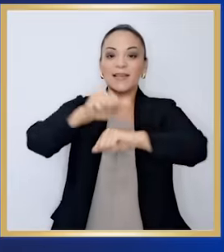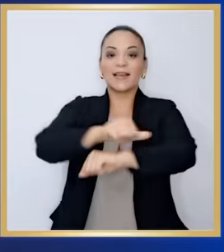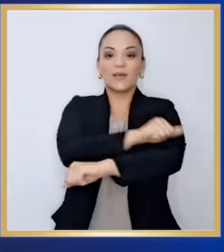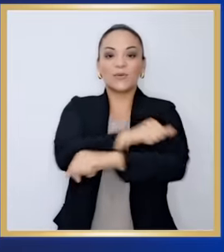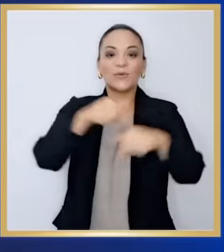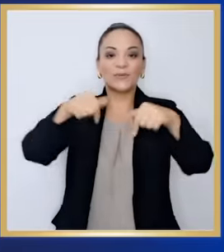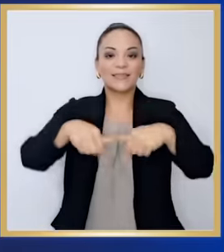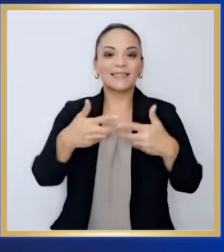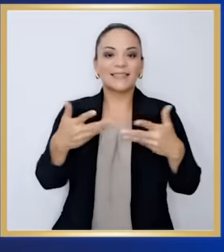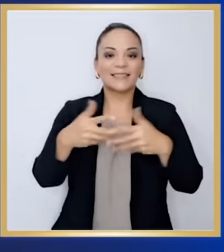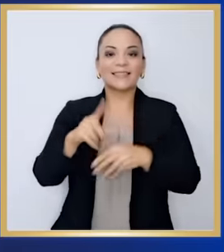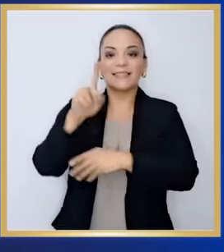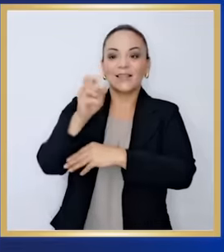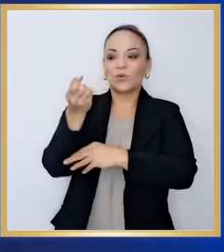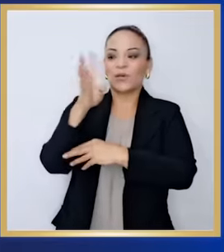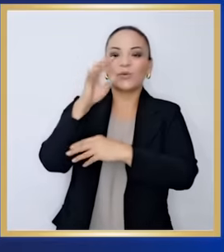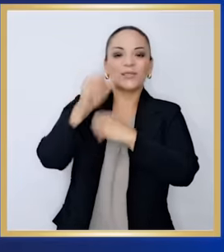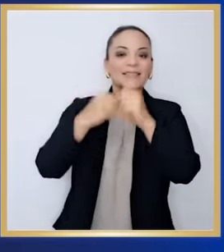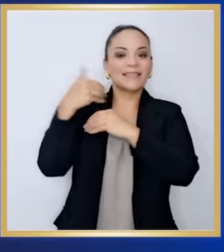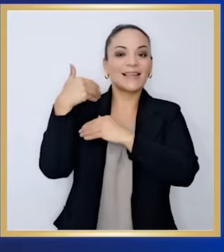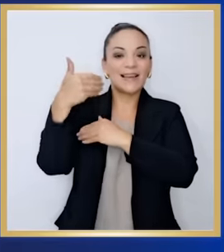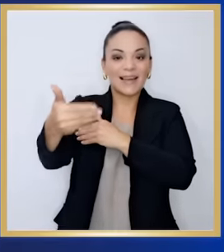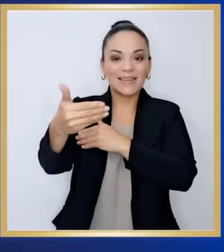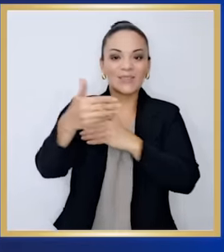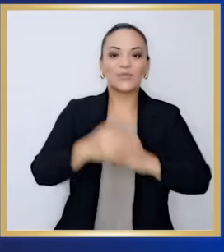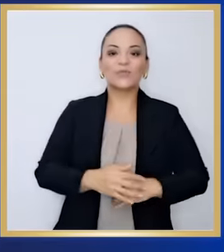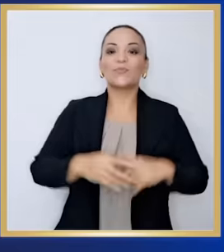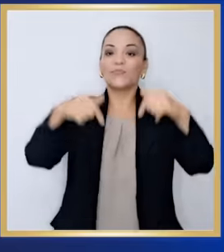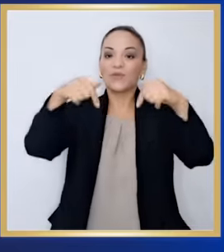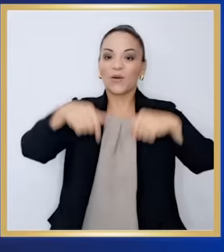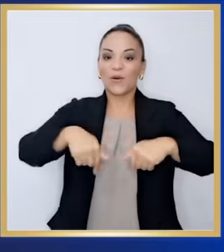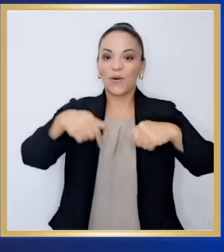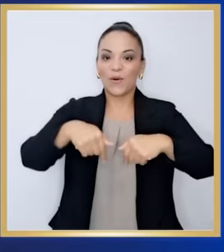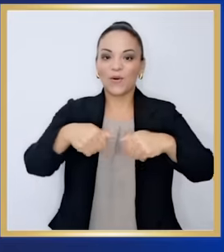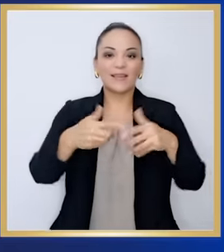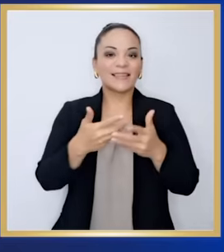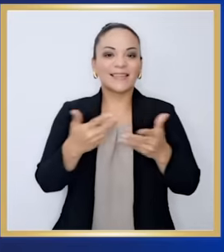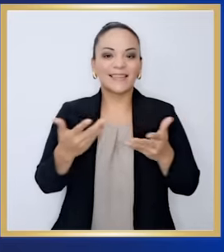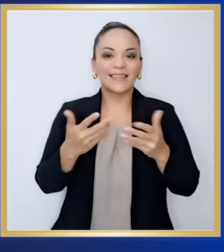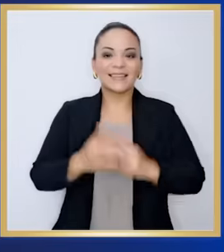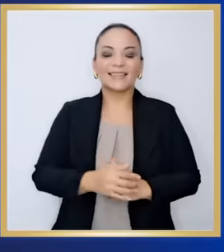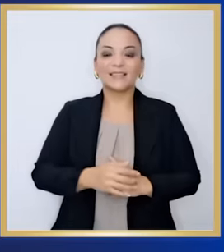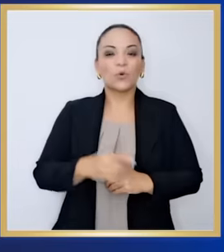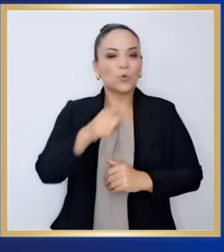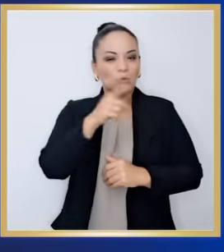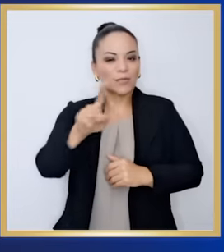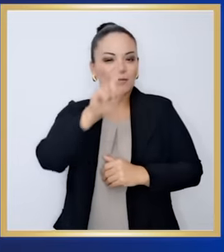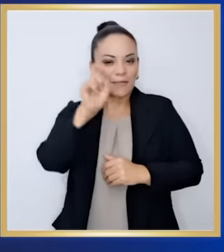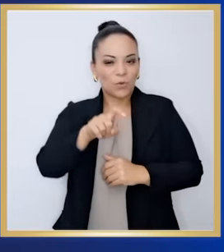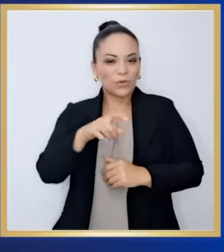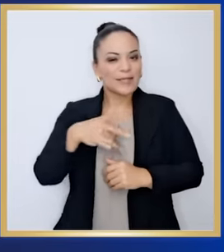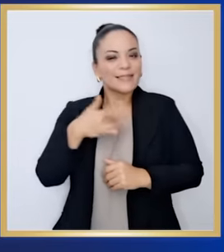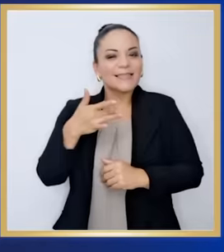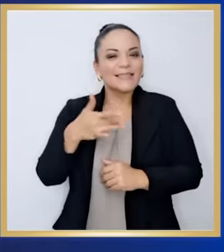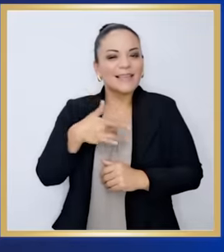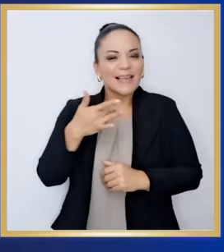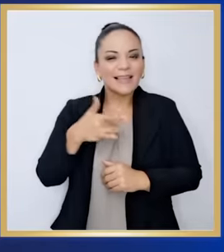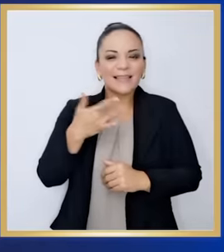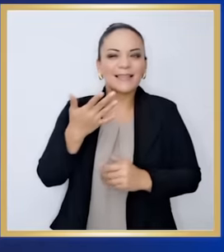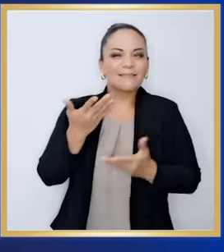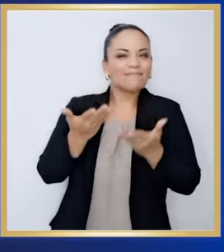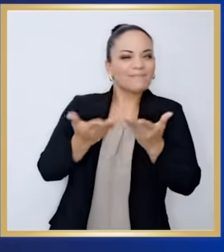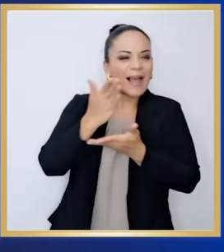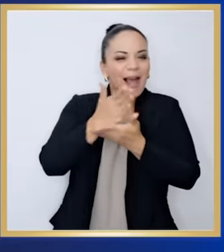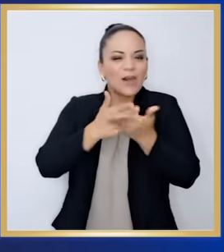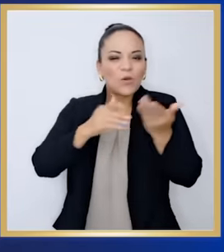Hoy aquí en Acosta, luego de 114 años, hoy no sienten ustedes que